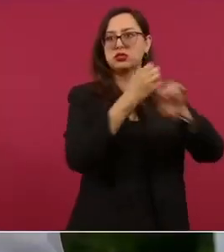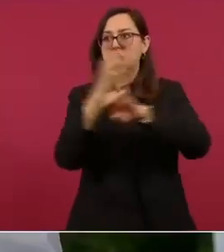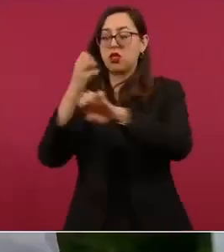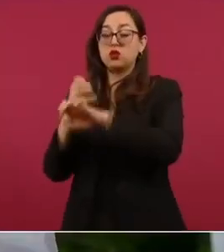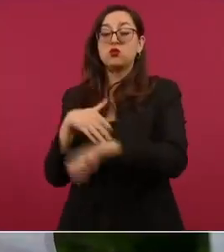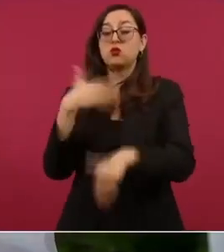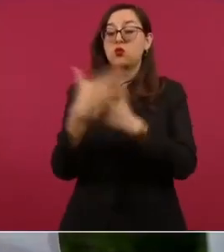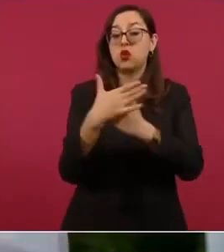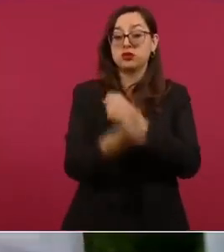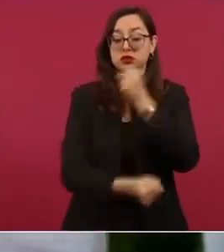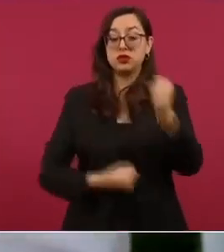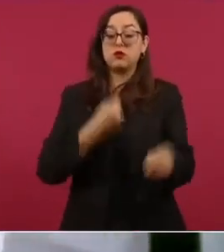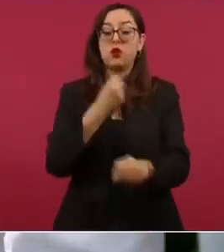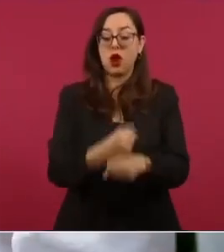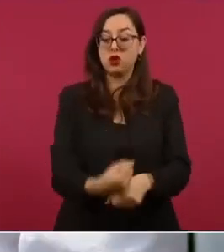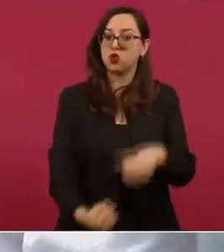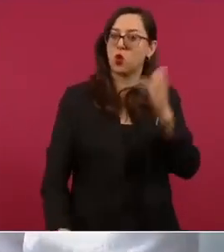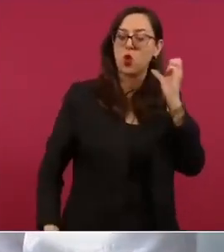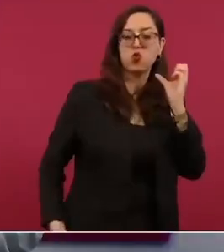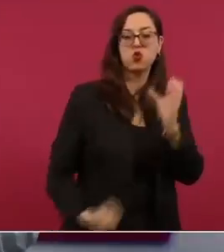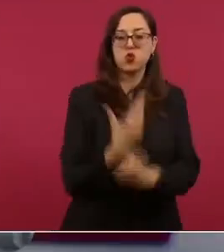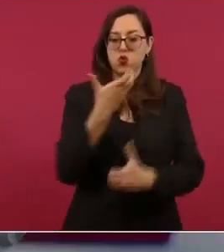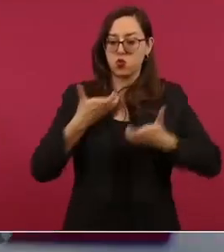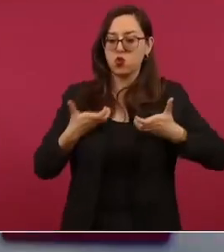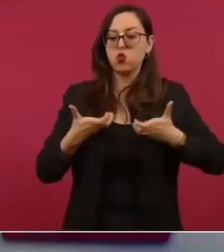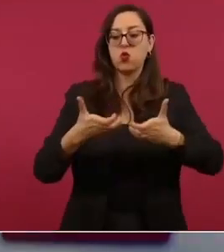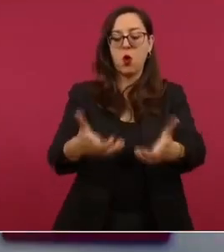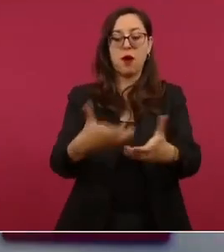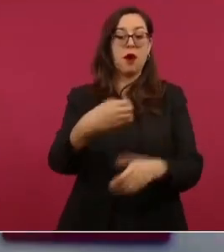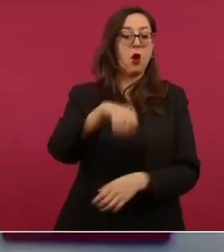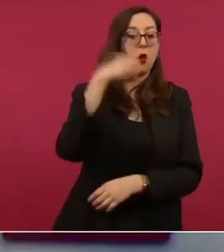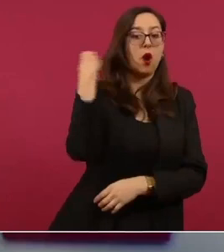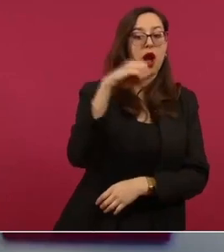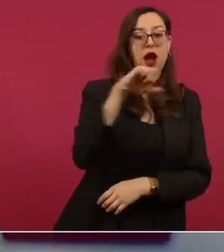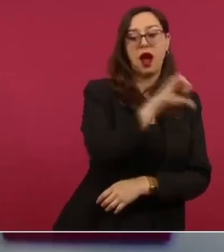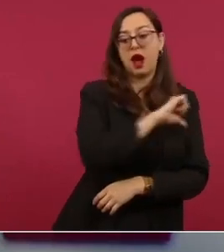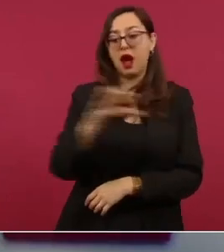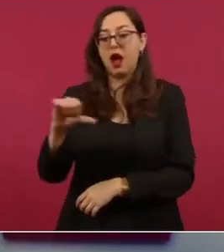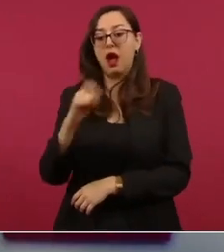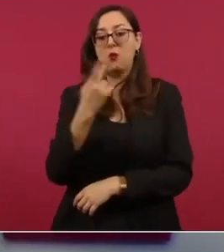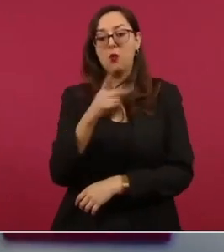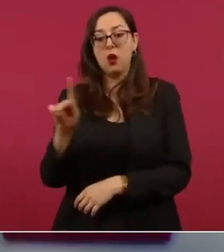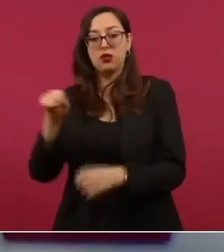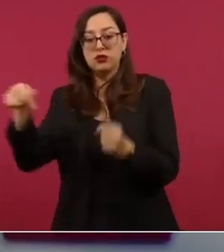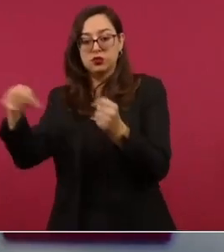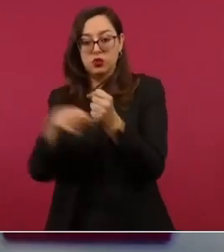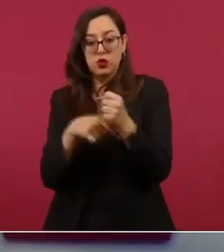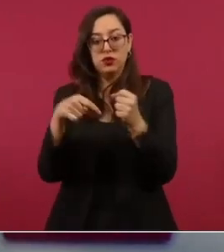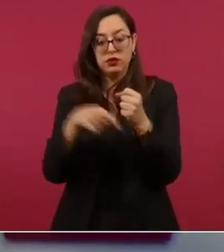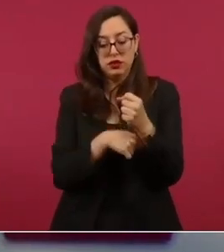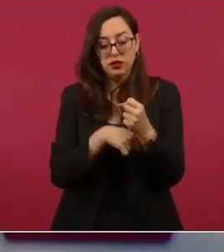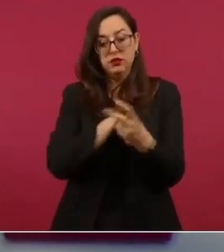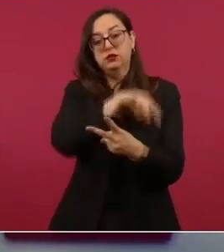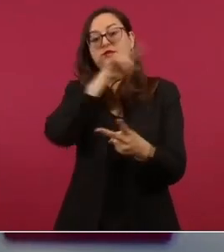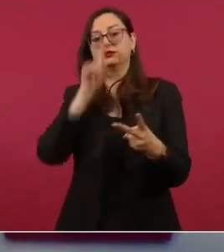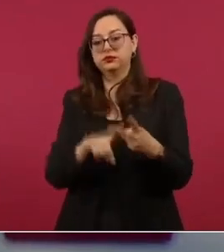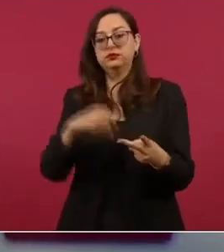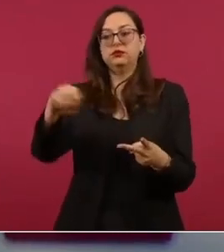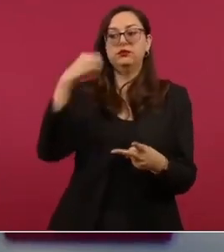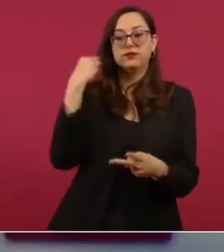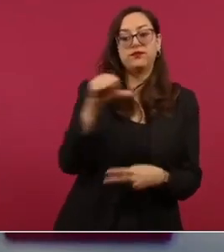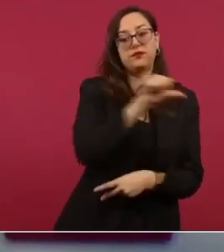las nuevas carreteras de Oaxaca a Puerto Escondido y de Oaxaca al Istmo de